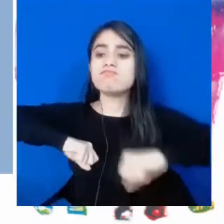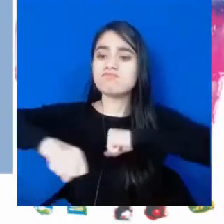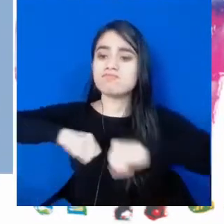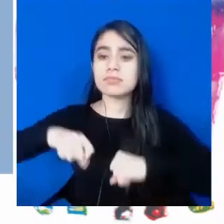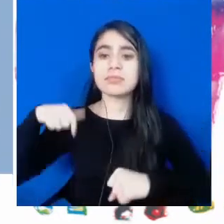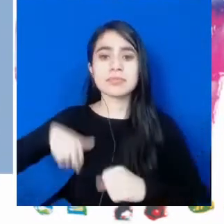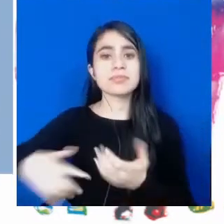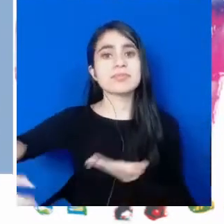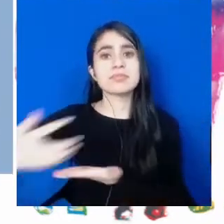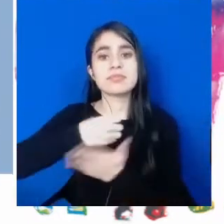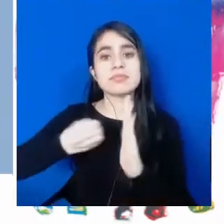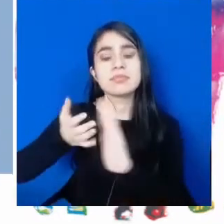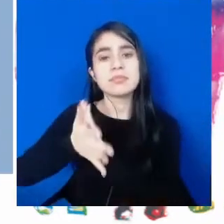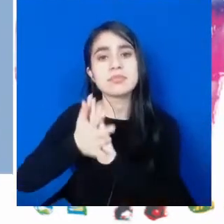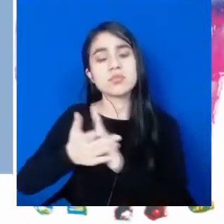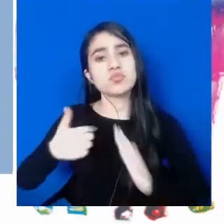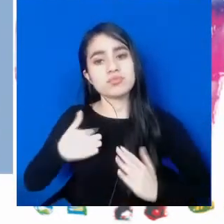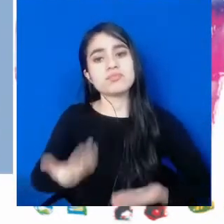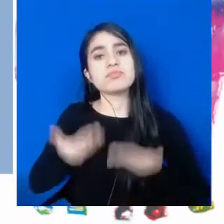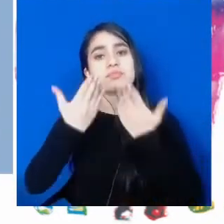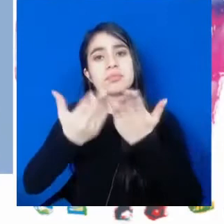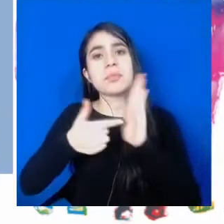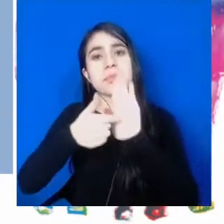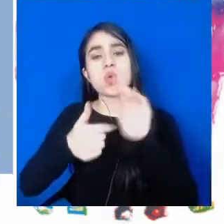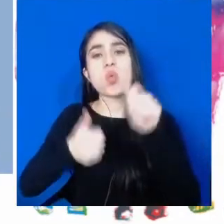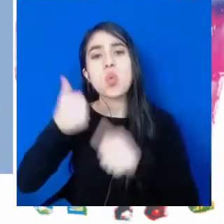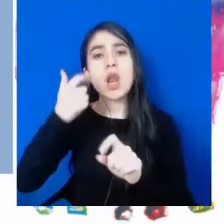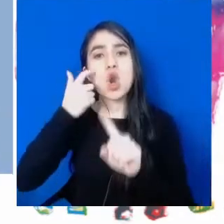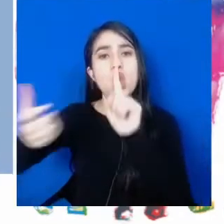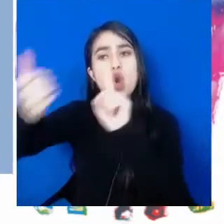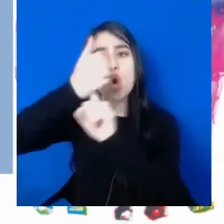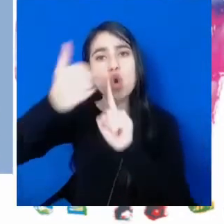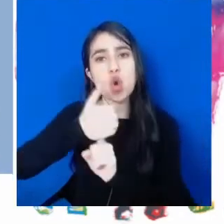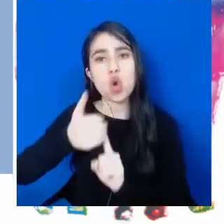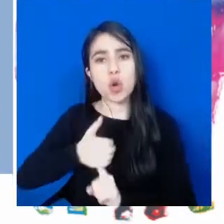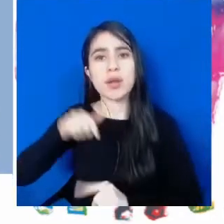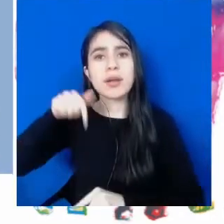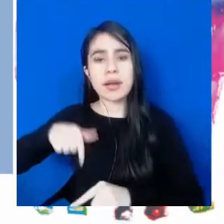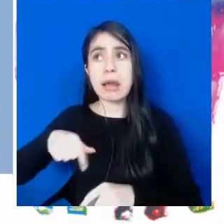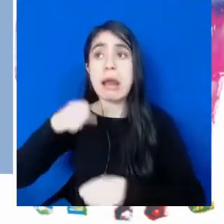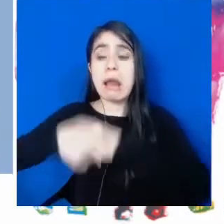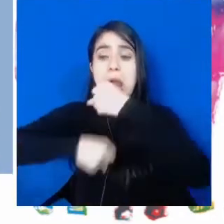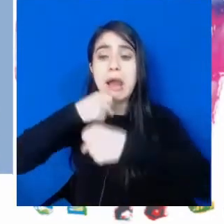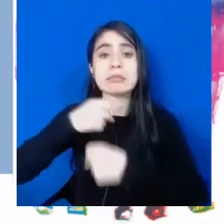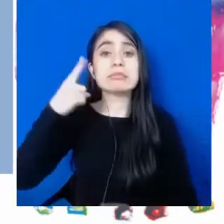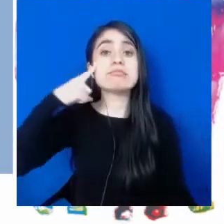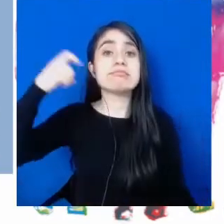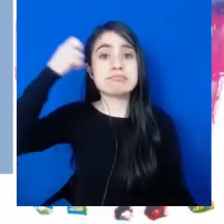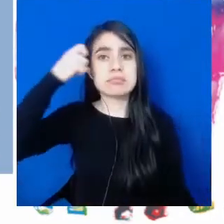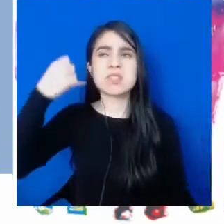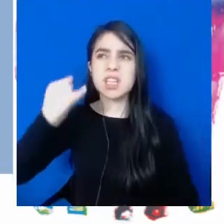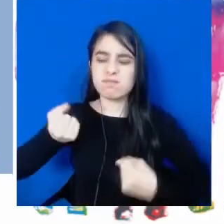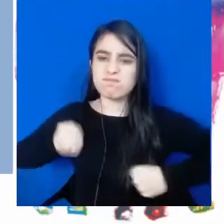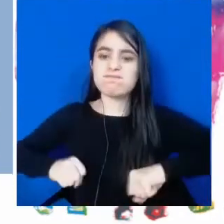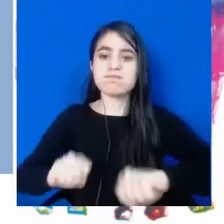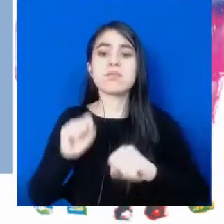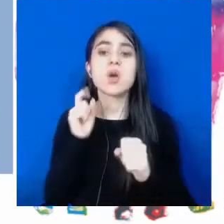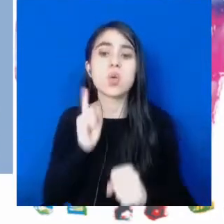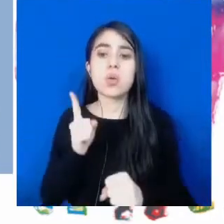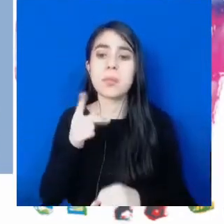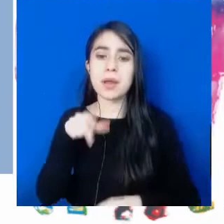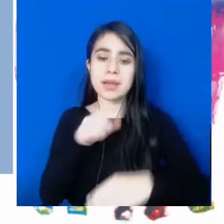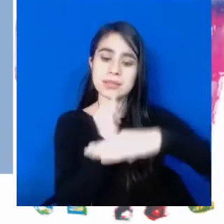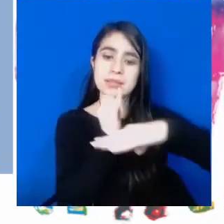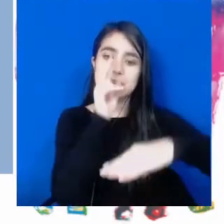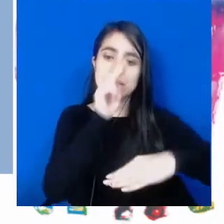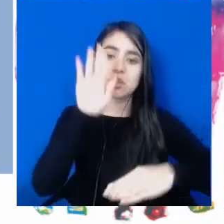en esta rendición de cuentas, me enorgullece presentarles los principales logros de un año retador, pero en el que nos esforzamos gracias al compromiso